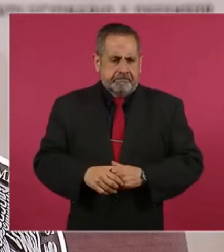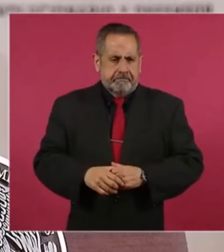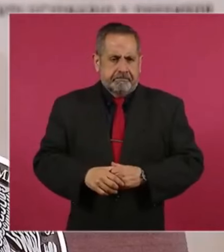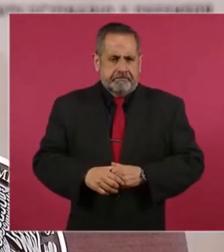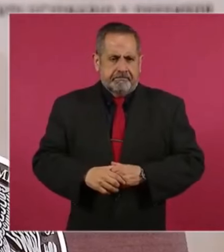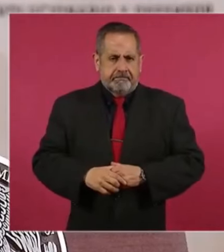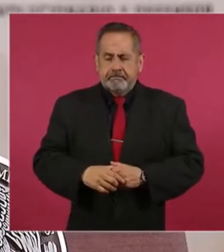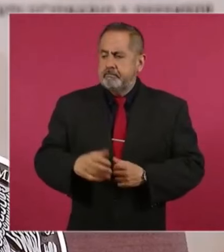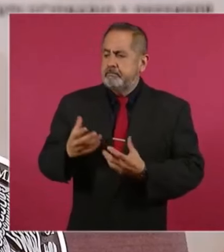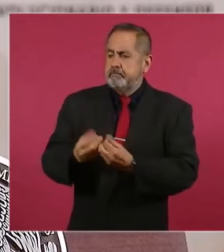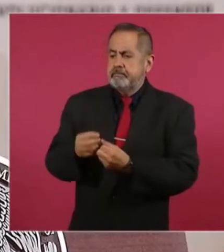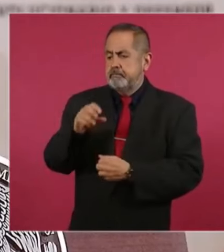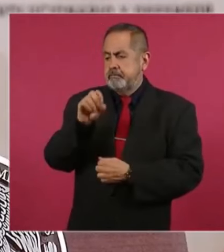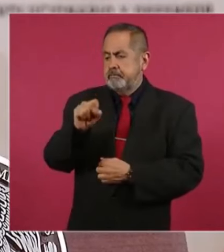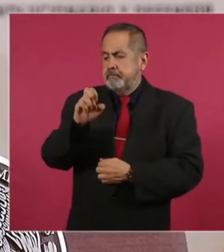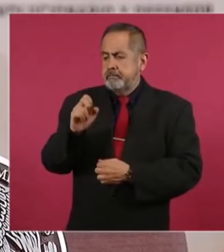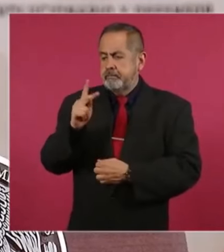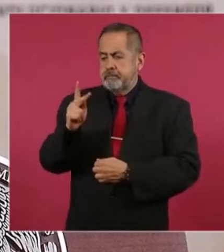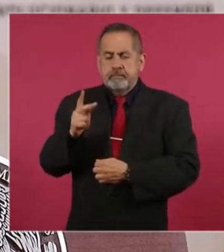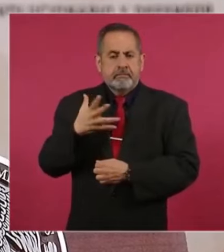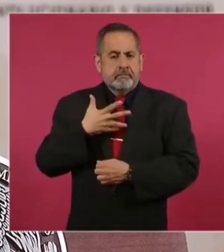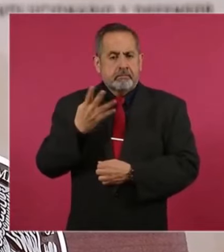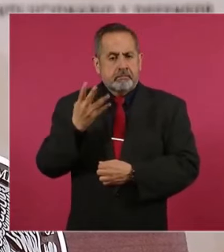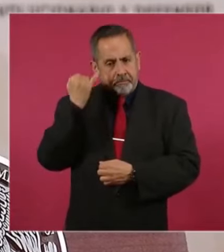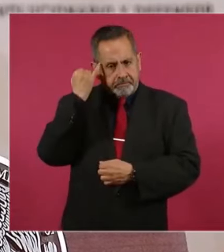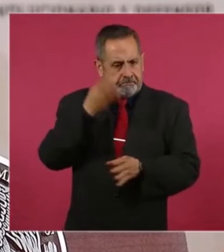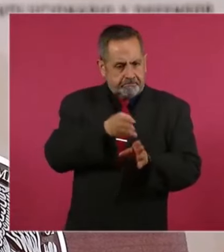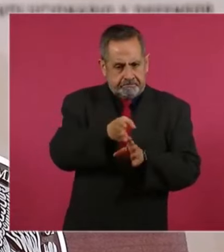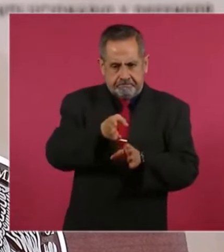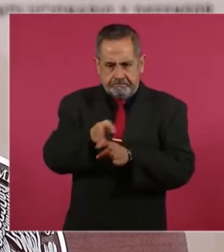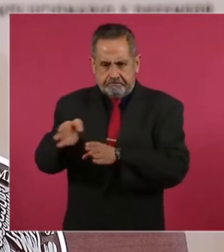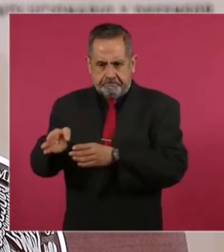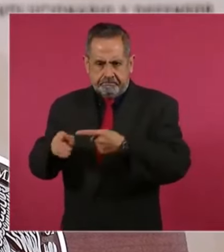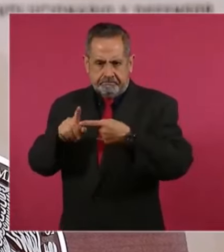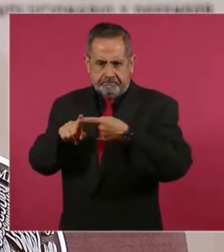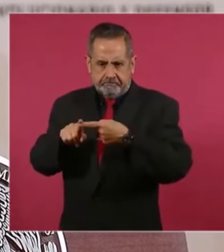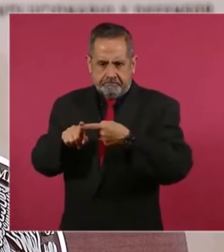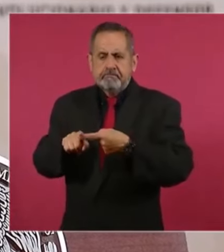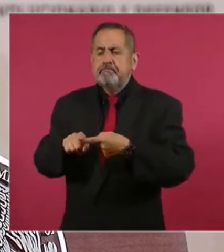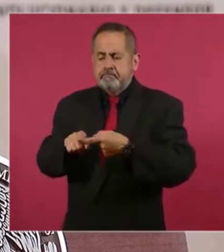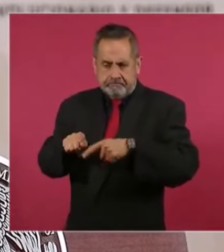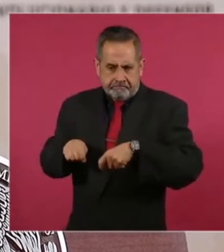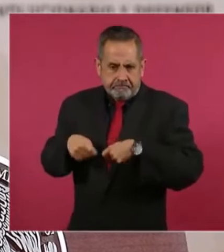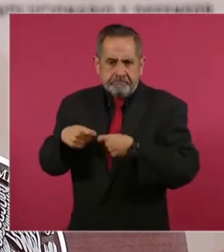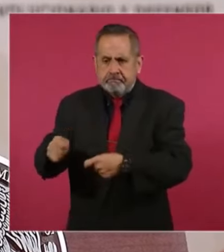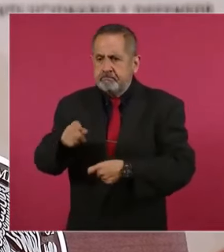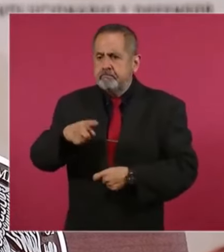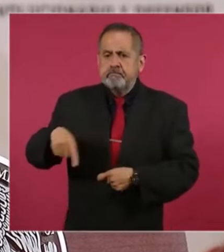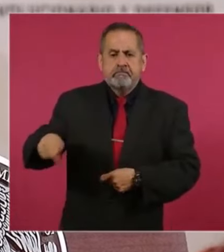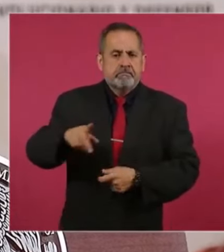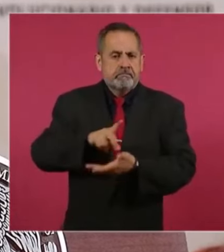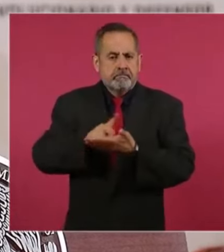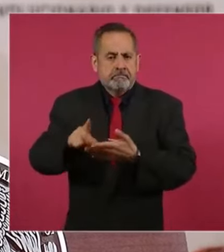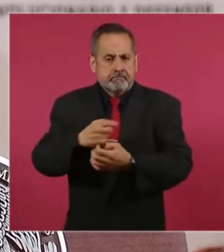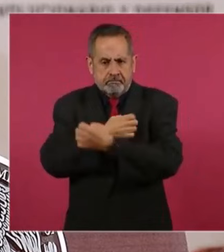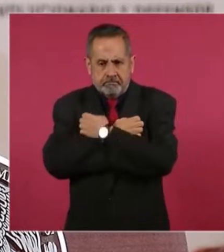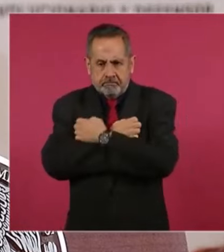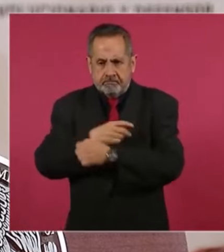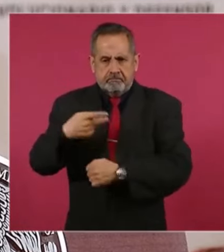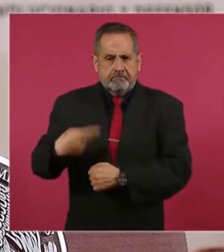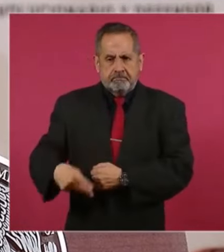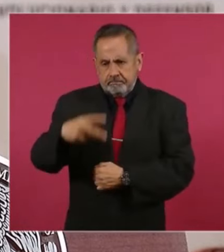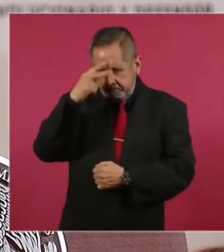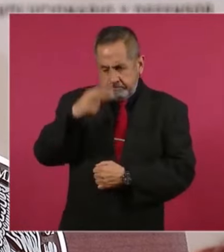que tiene la Secretaría de Educación Pública del Gobierno de México sobre los que descansa el derecho a la educación en nuestro país.